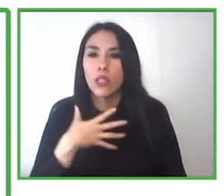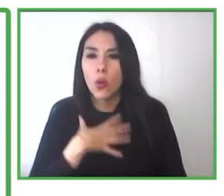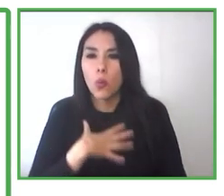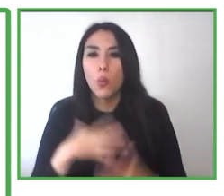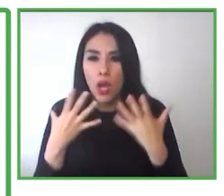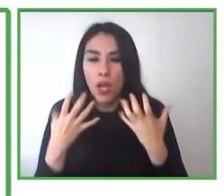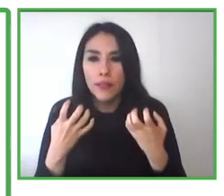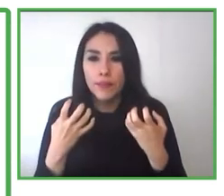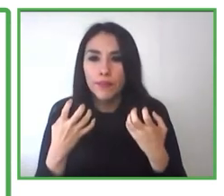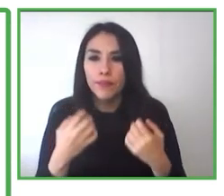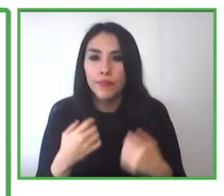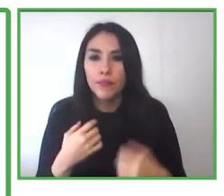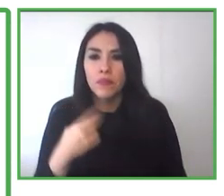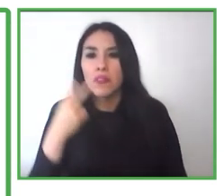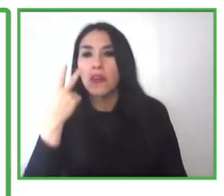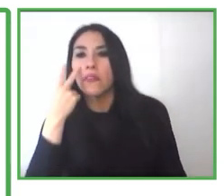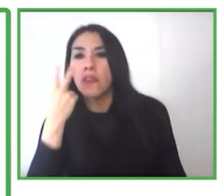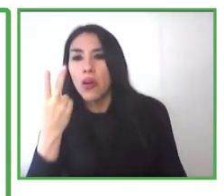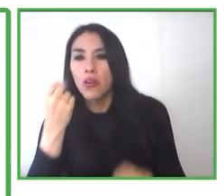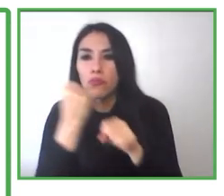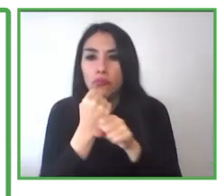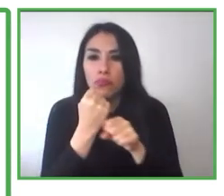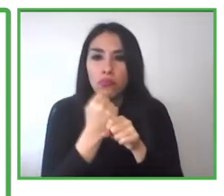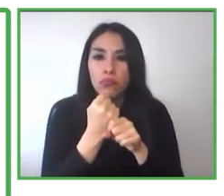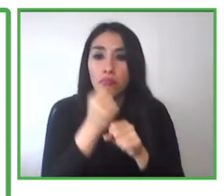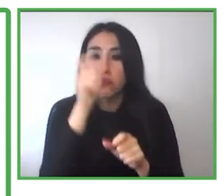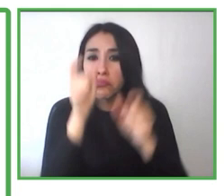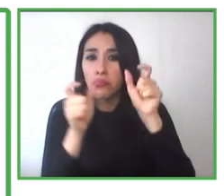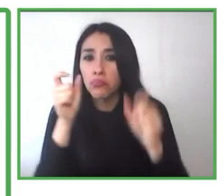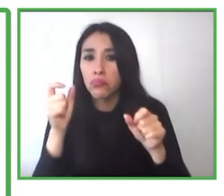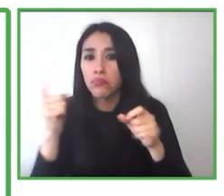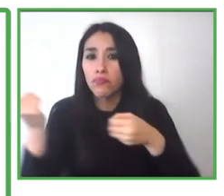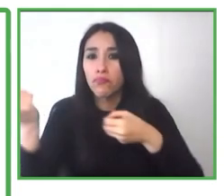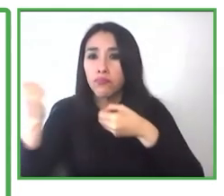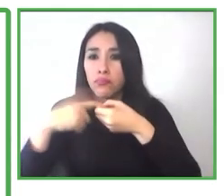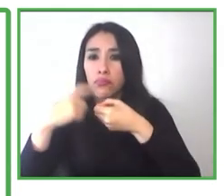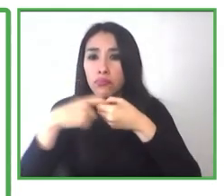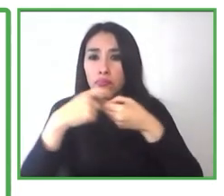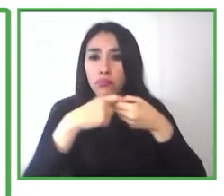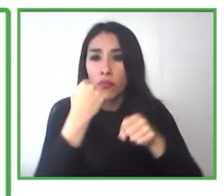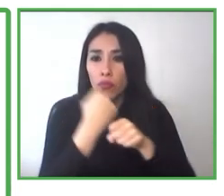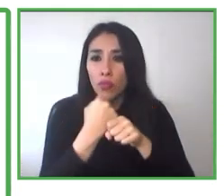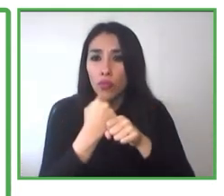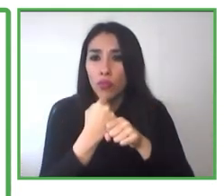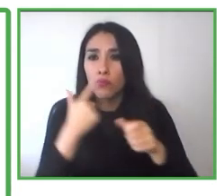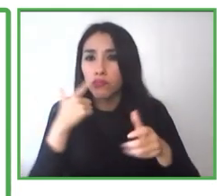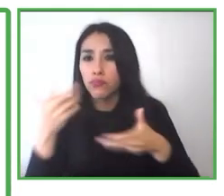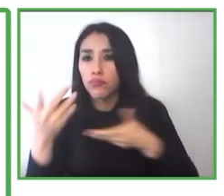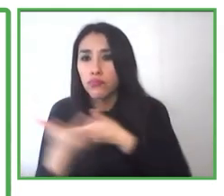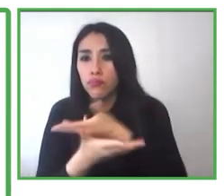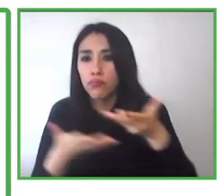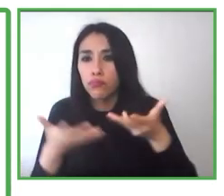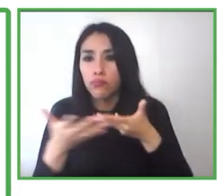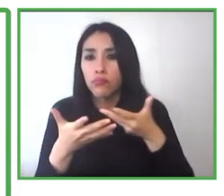tenemos metodología, tenemos un proceso, queremos fortalecer la alianza que tenemos con las empresas,